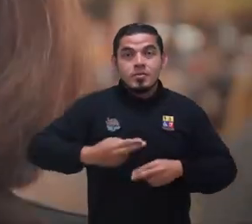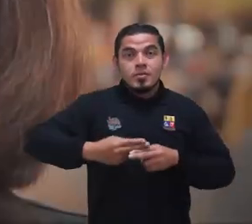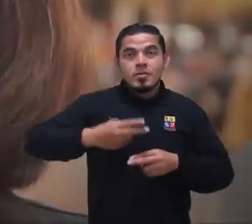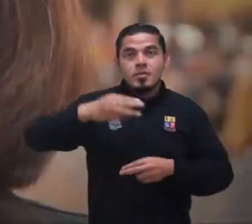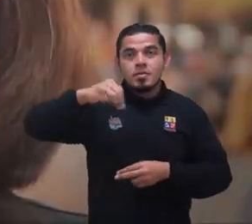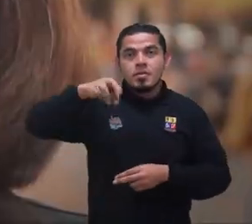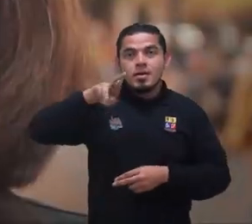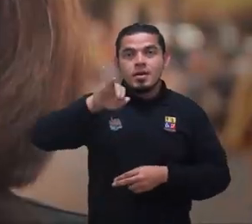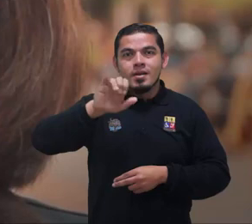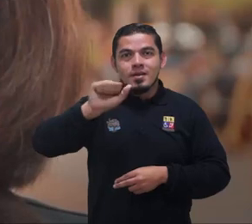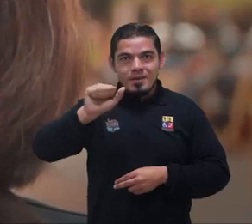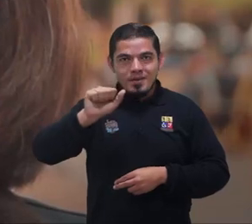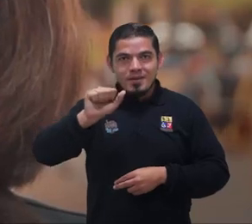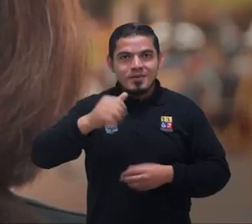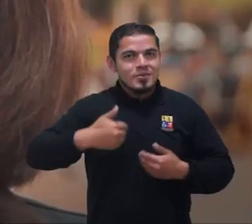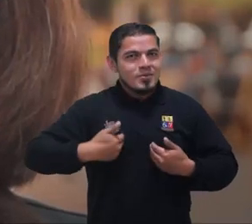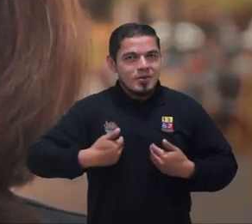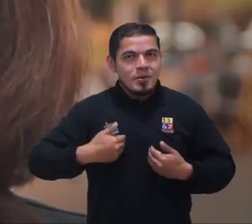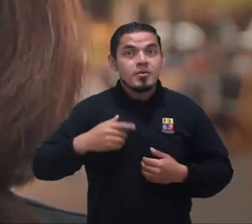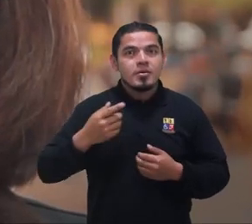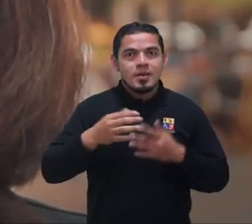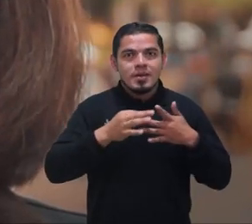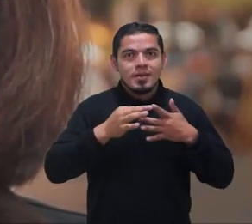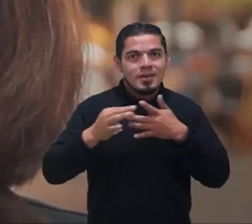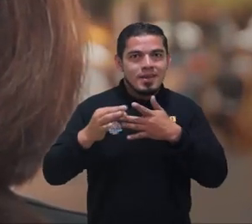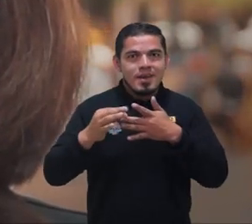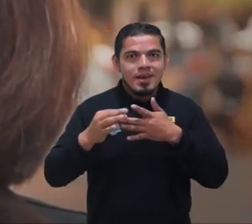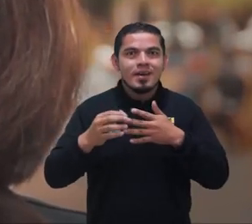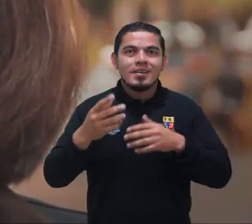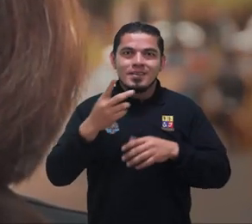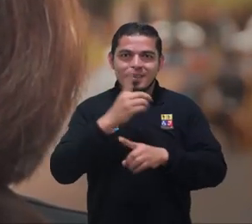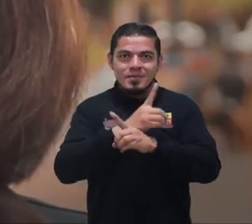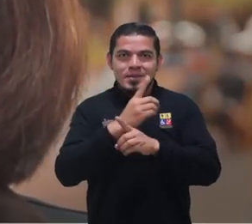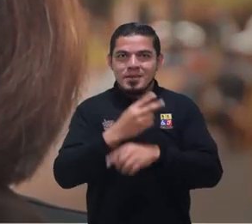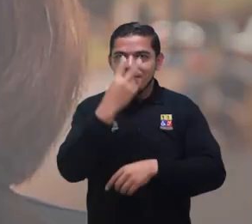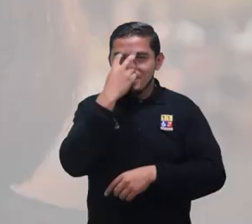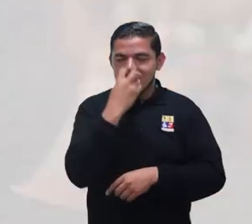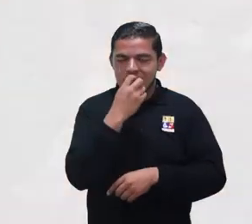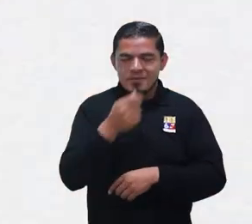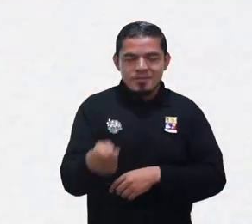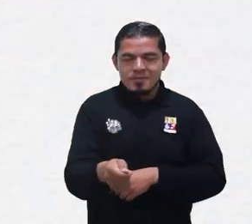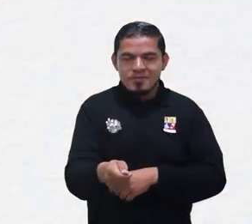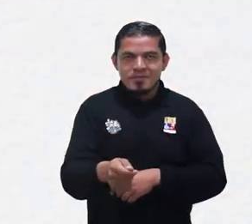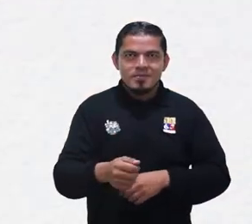Soy María Fernanda San Andrés, guía local de turismo con discapacidad visual.